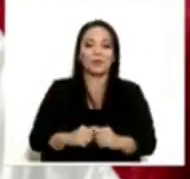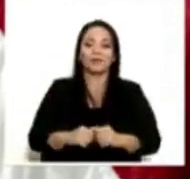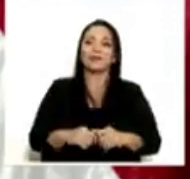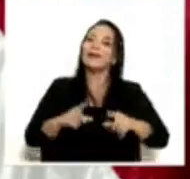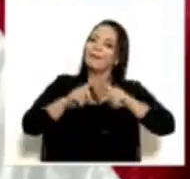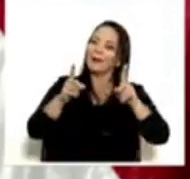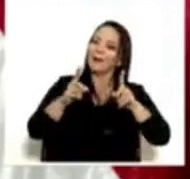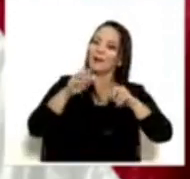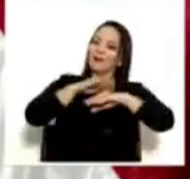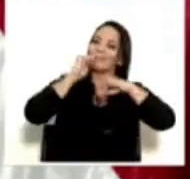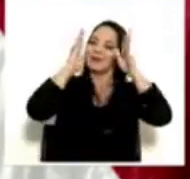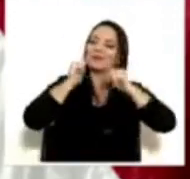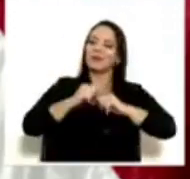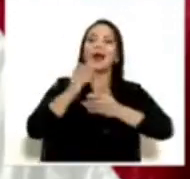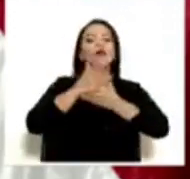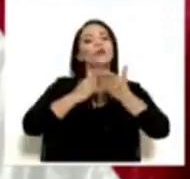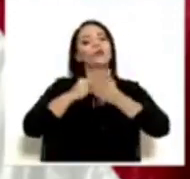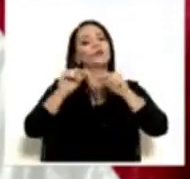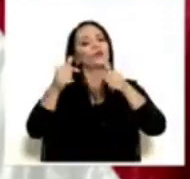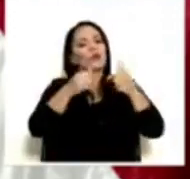ha llamado mucho la atención que algunos sindicatos siempre han hablado de...